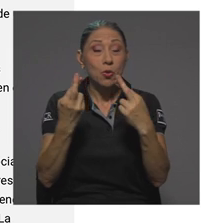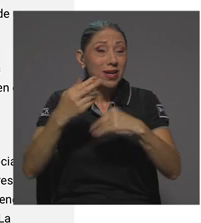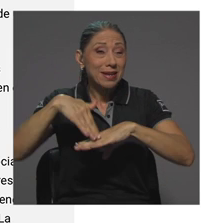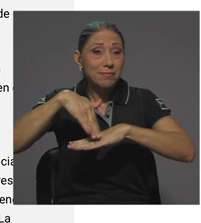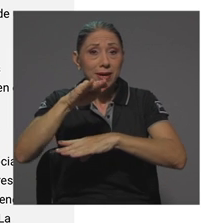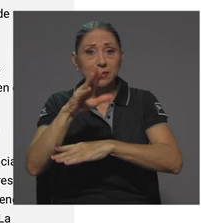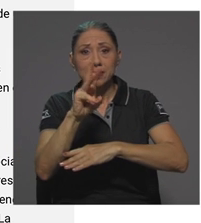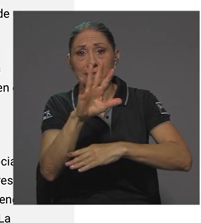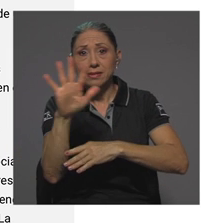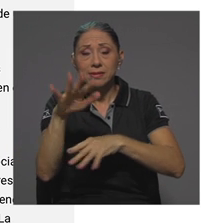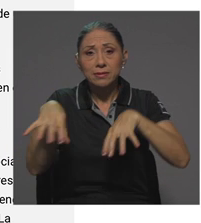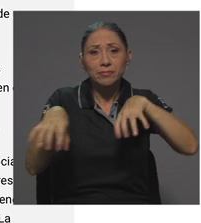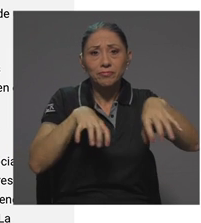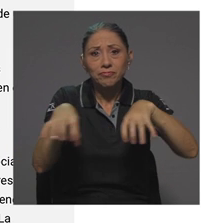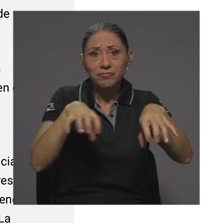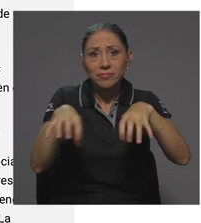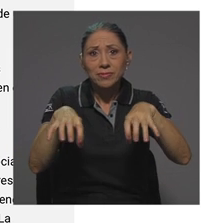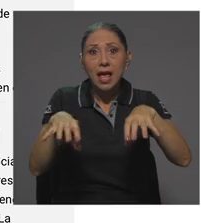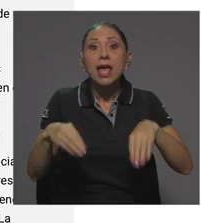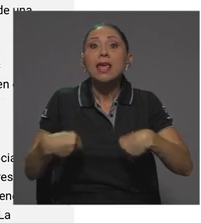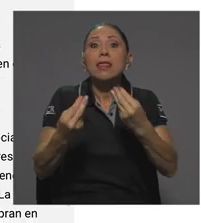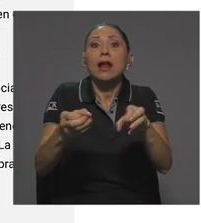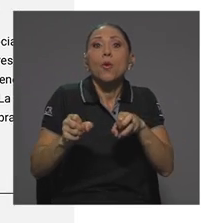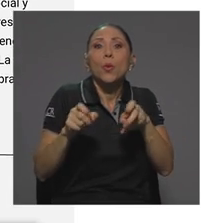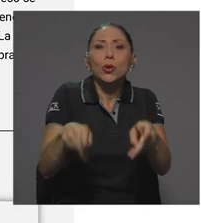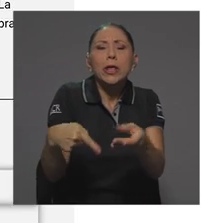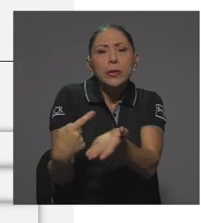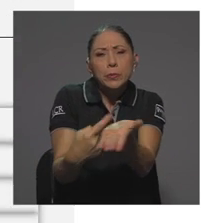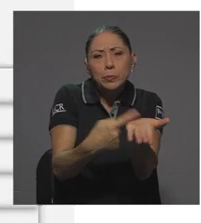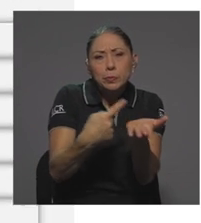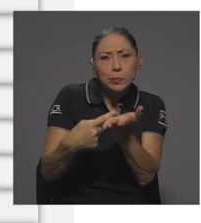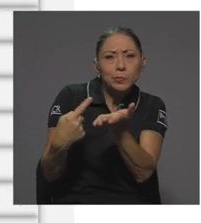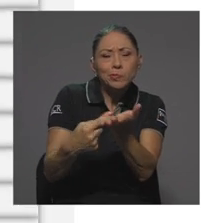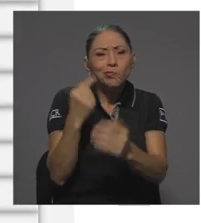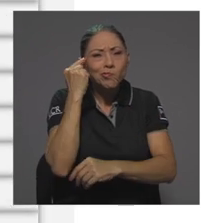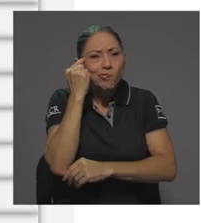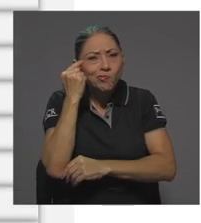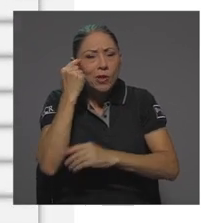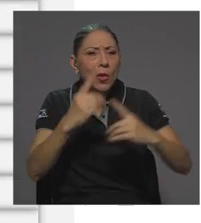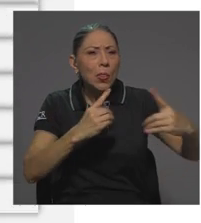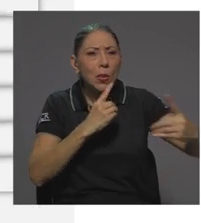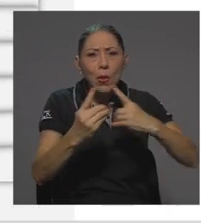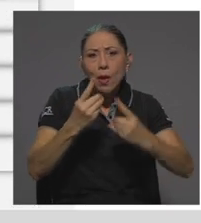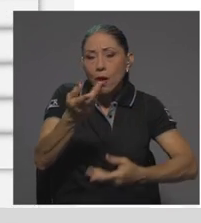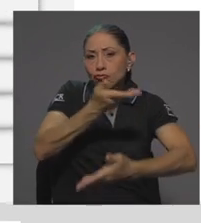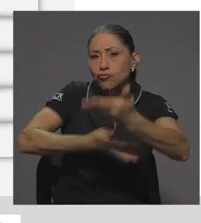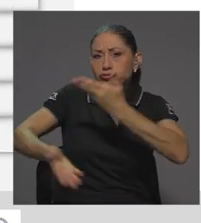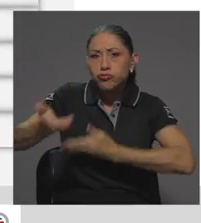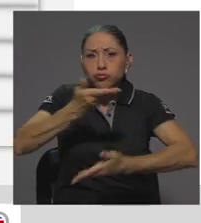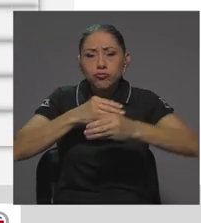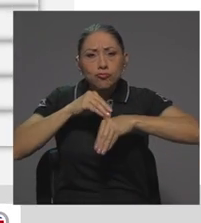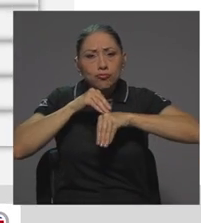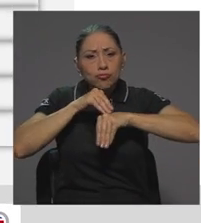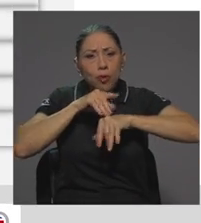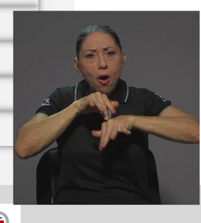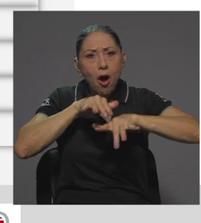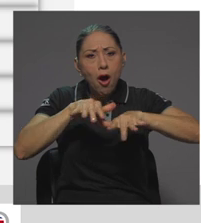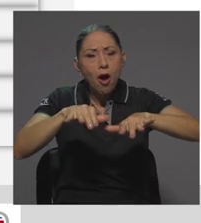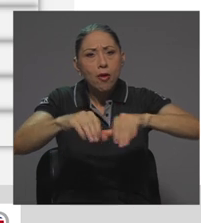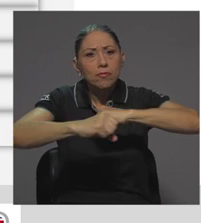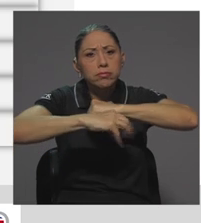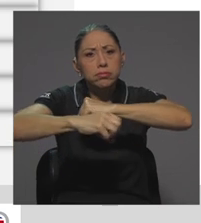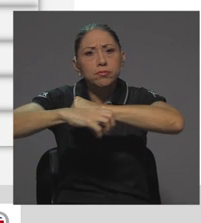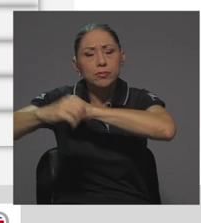actividades que posibilitarán la reflexión, el diálogo, el intercambio, la difusión y la divulgación del